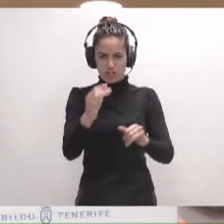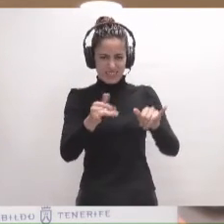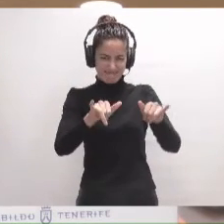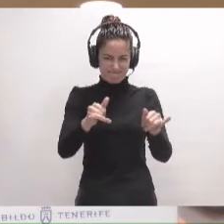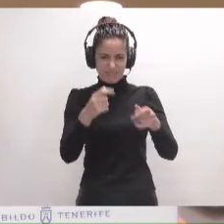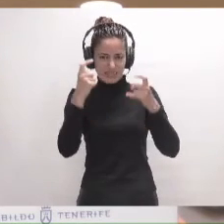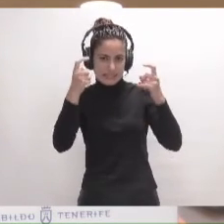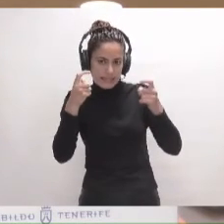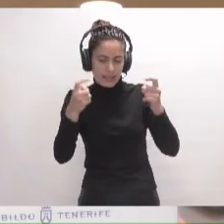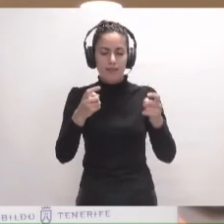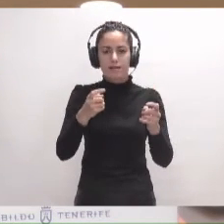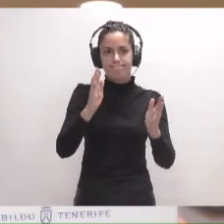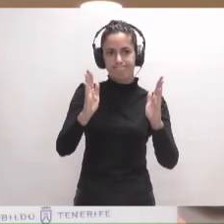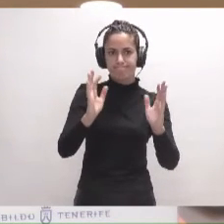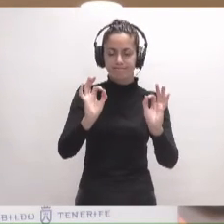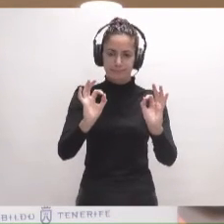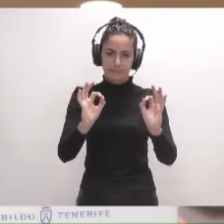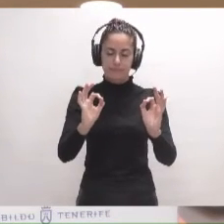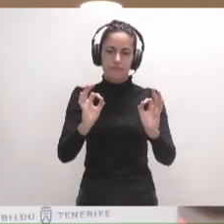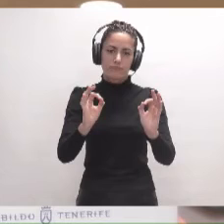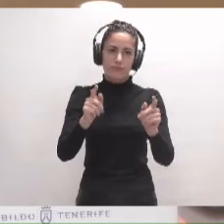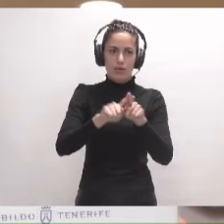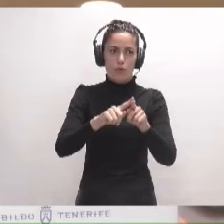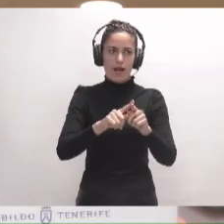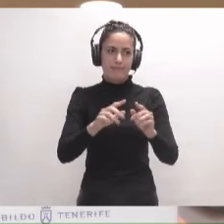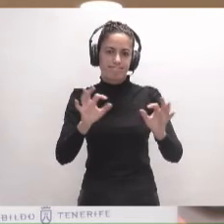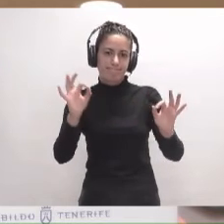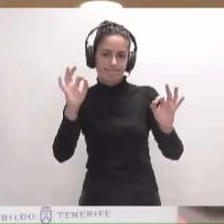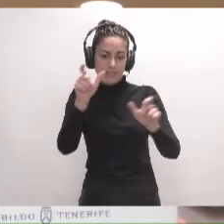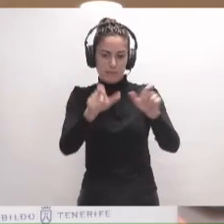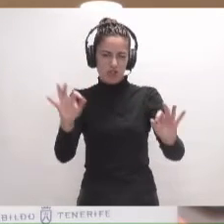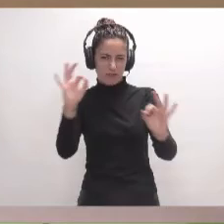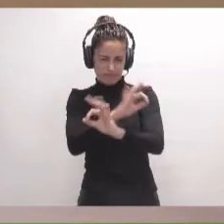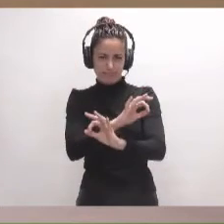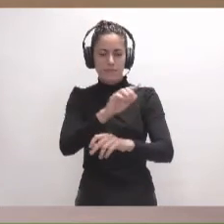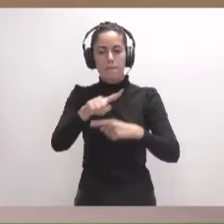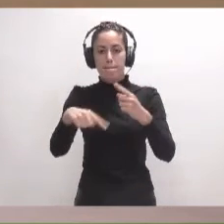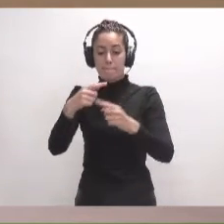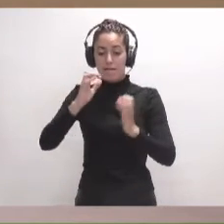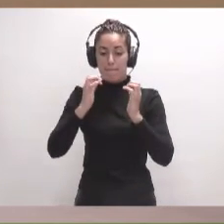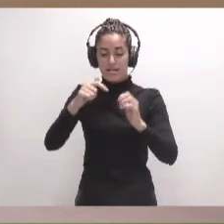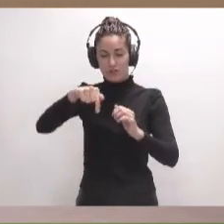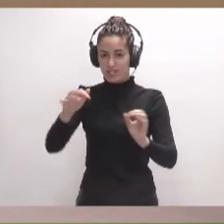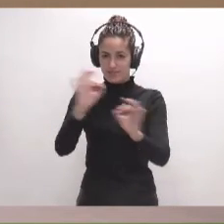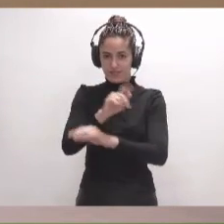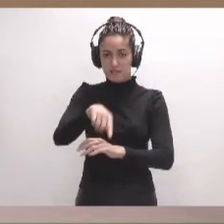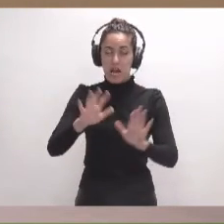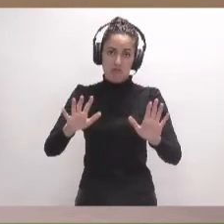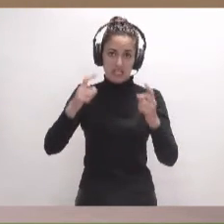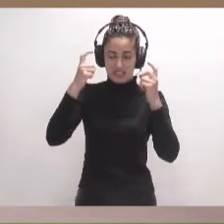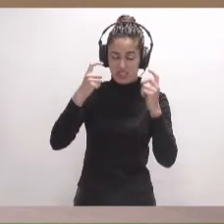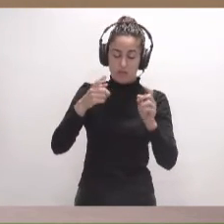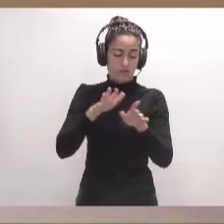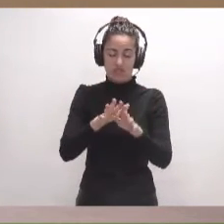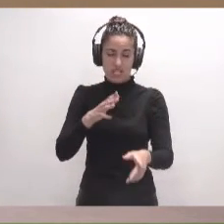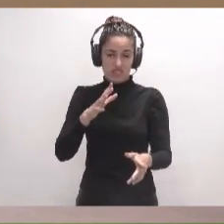cuando confunde a la población y confunde a este pleno, aunque creo que el intento es totalmente